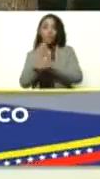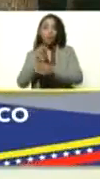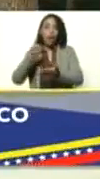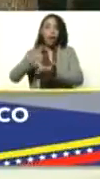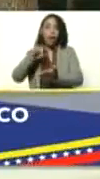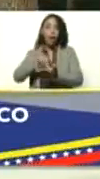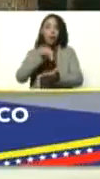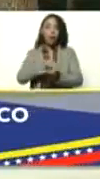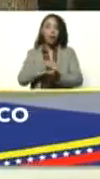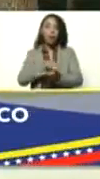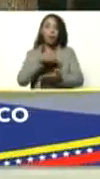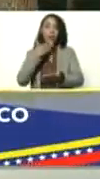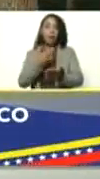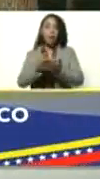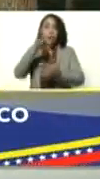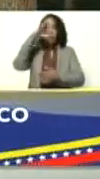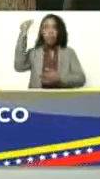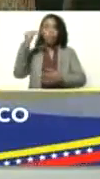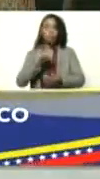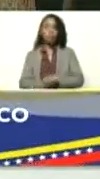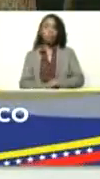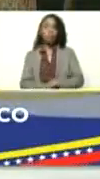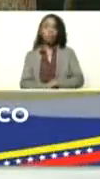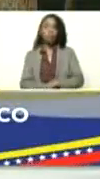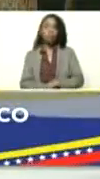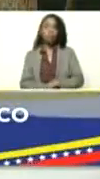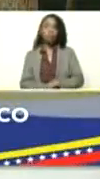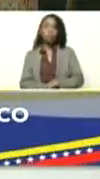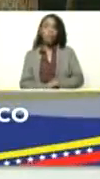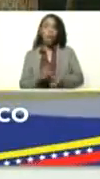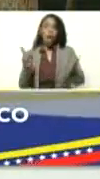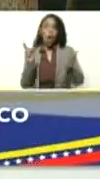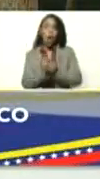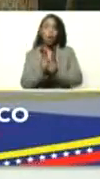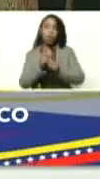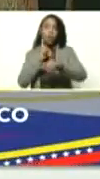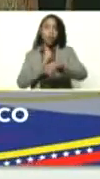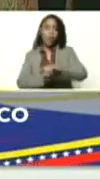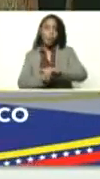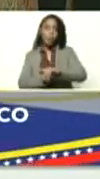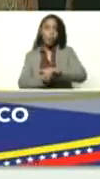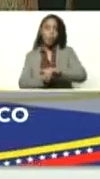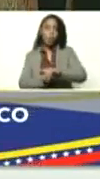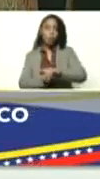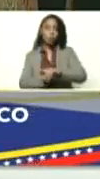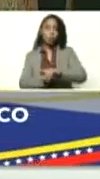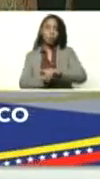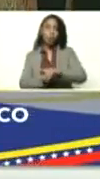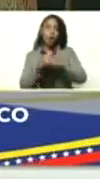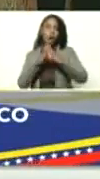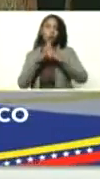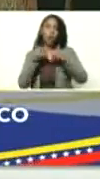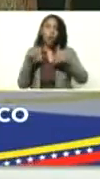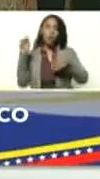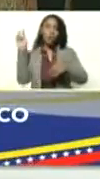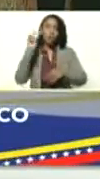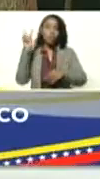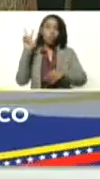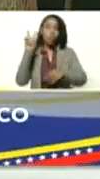y gracias a Dios en corto plazo en toda Venezuela